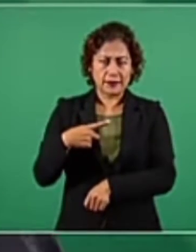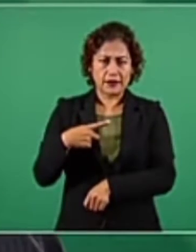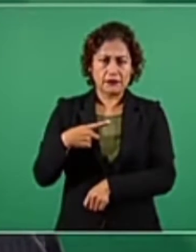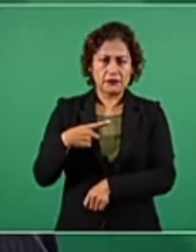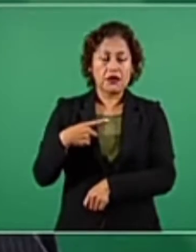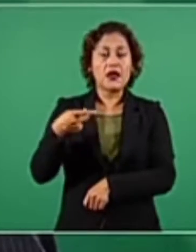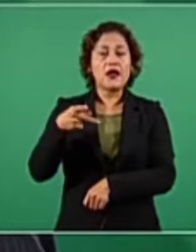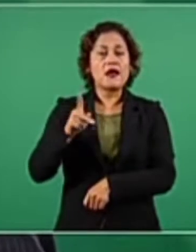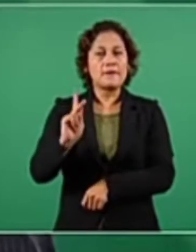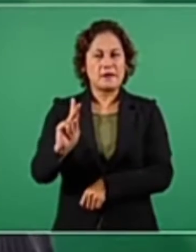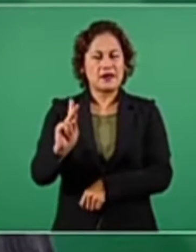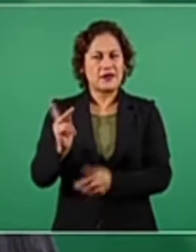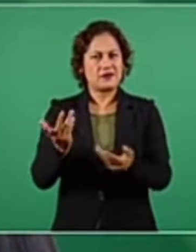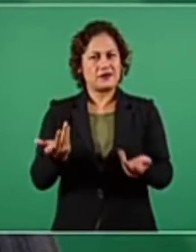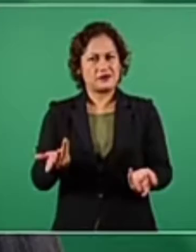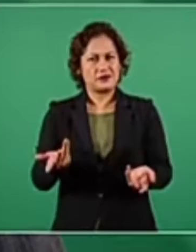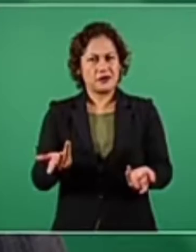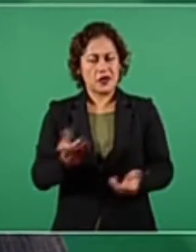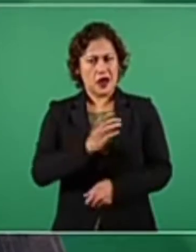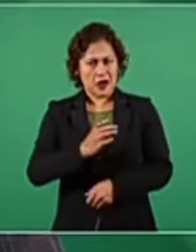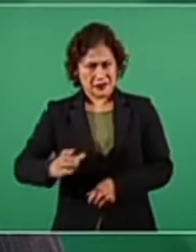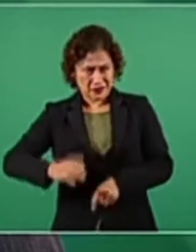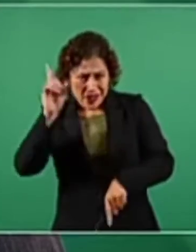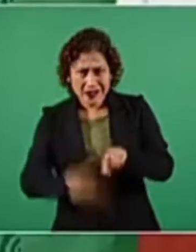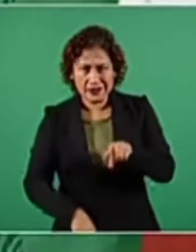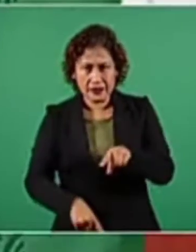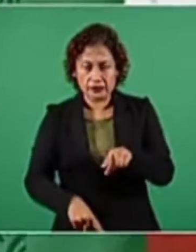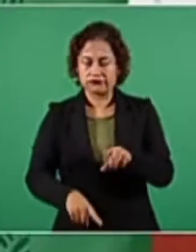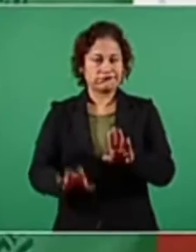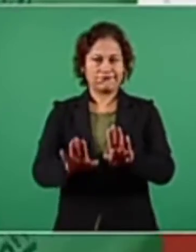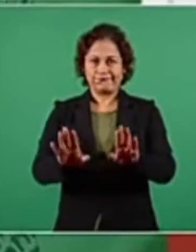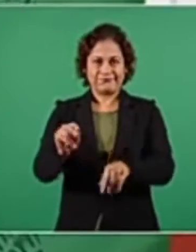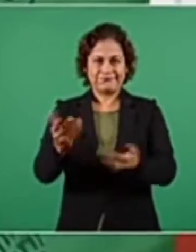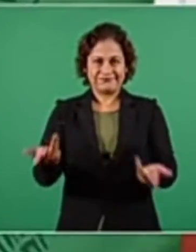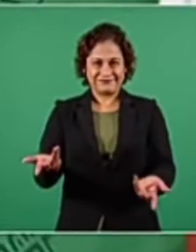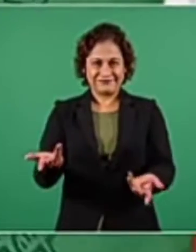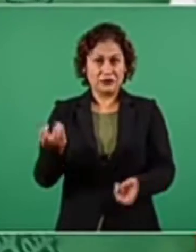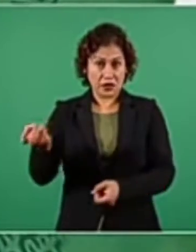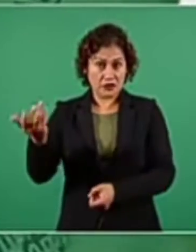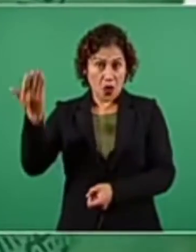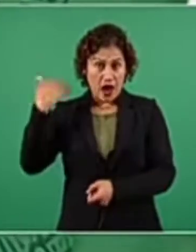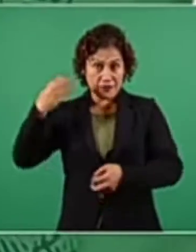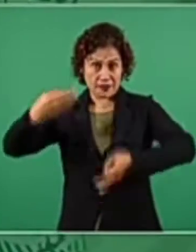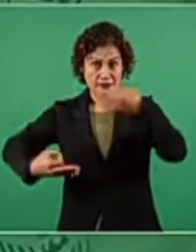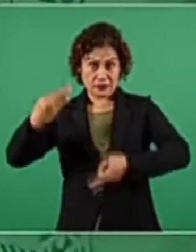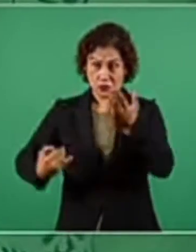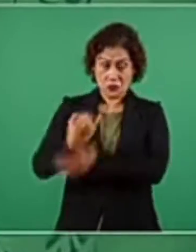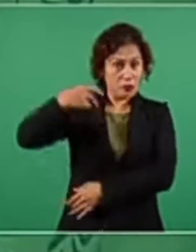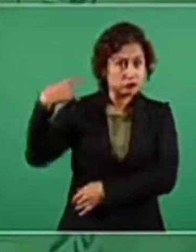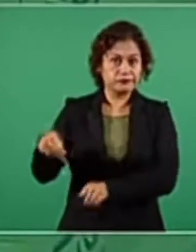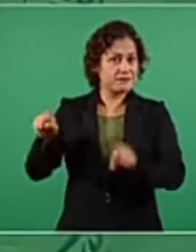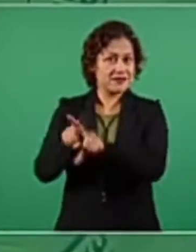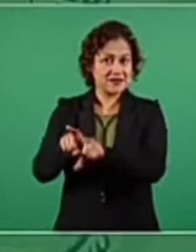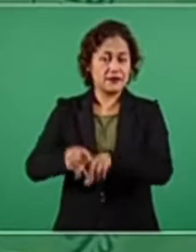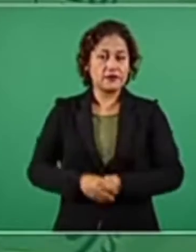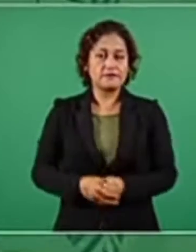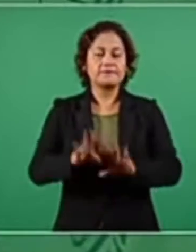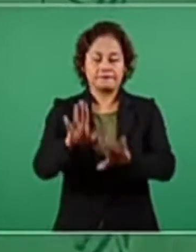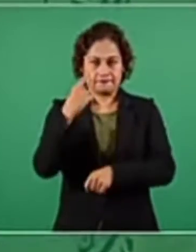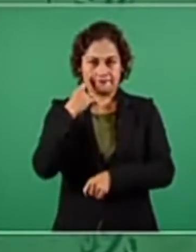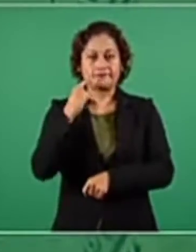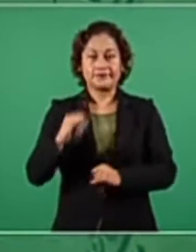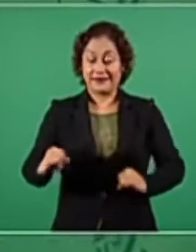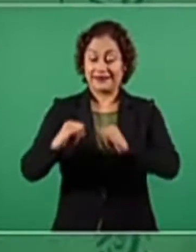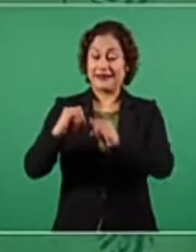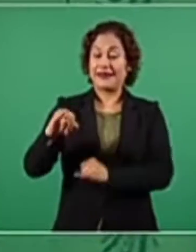la candidatura. Eso fue lo primero que resolvió. El INE, que es